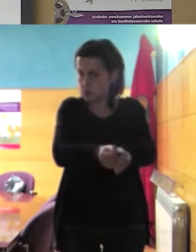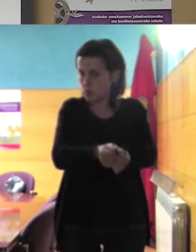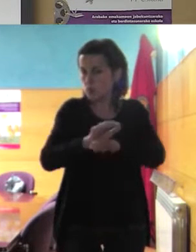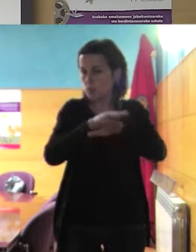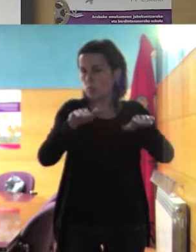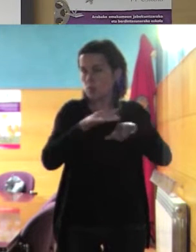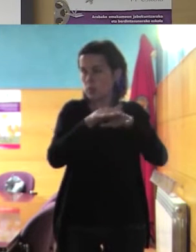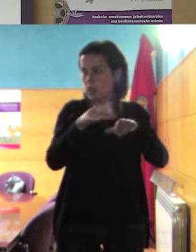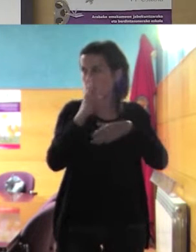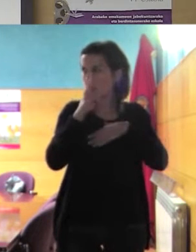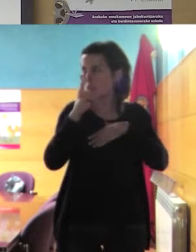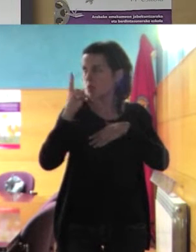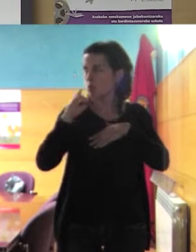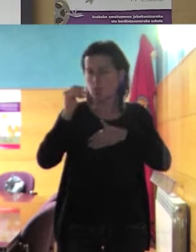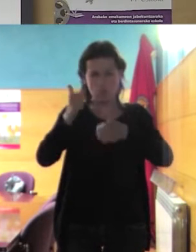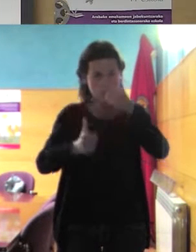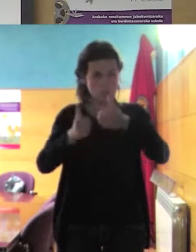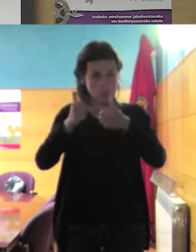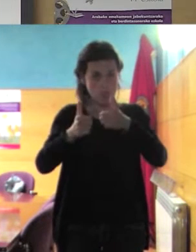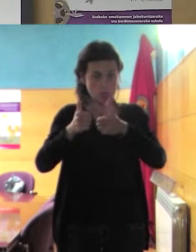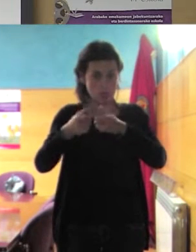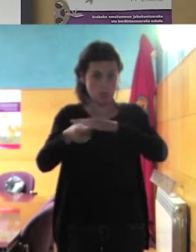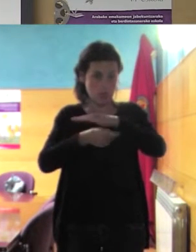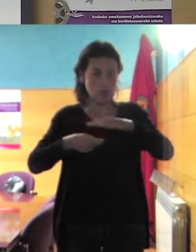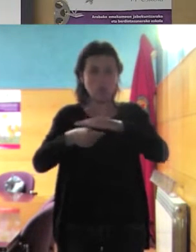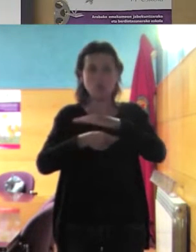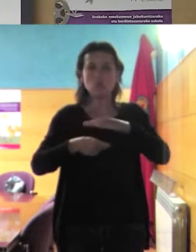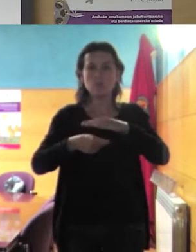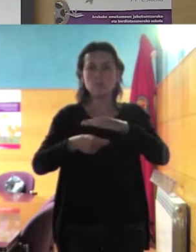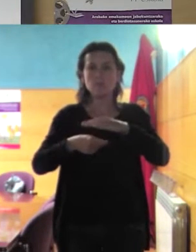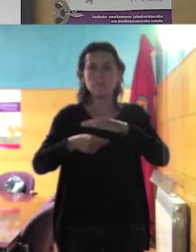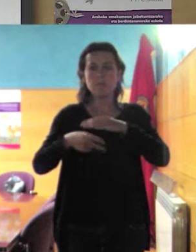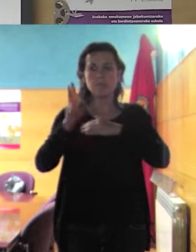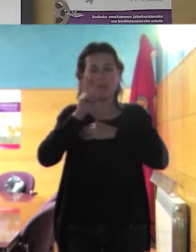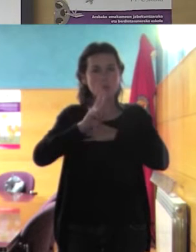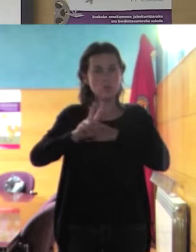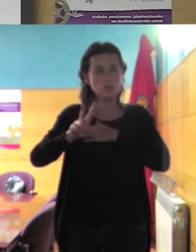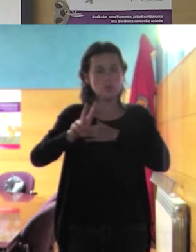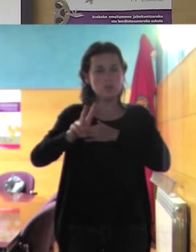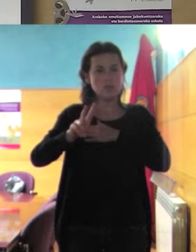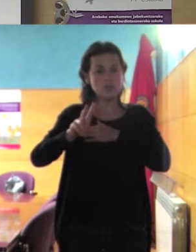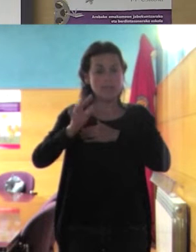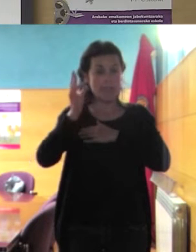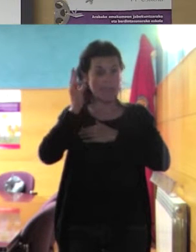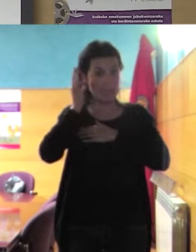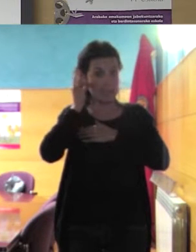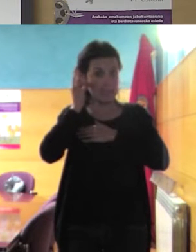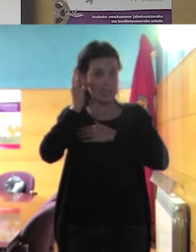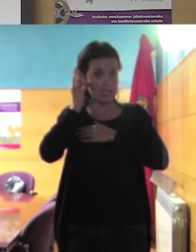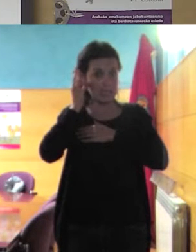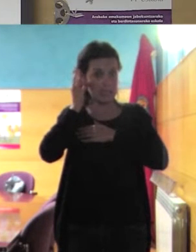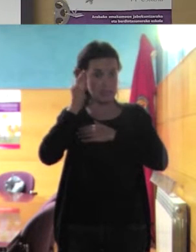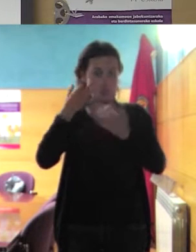campeonatos hace dos años en agosto ¿sabéis que una buena parte del tiempo las jugadoras de voleibol playa se lo pasan